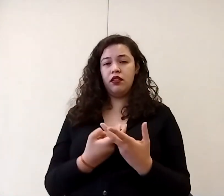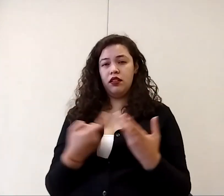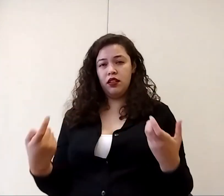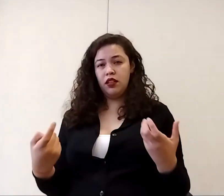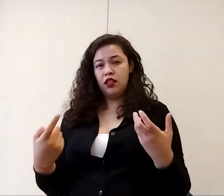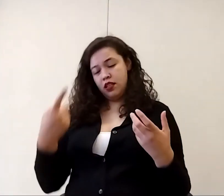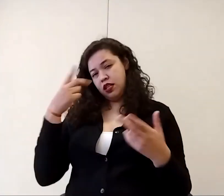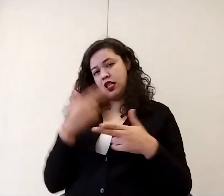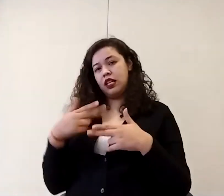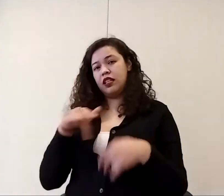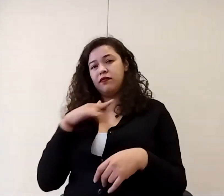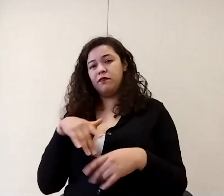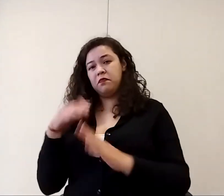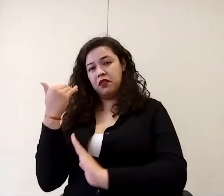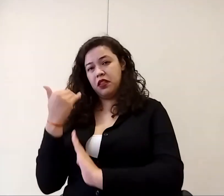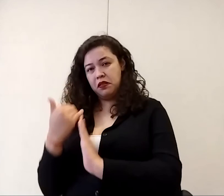desaparezcan los síntomas